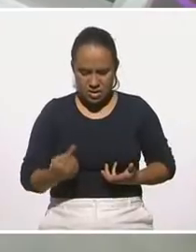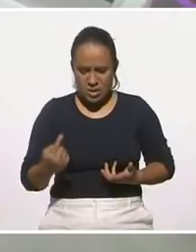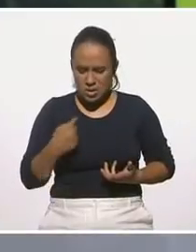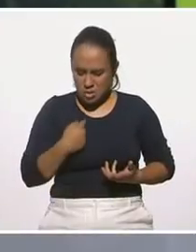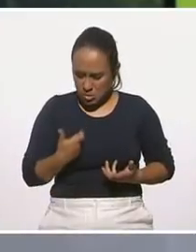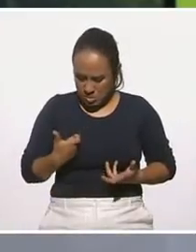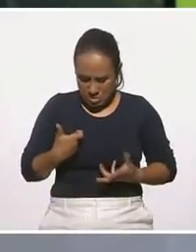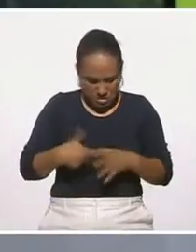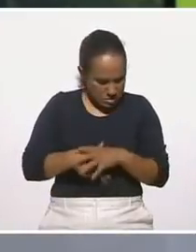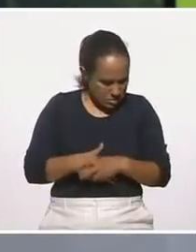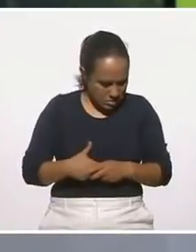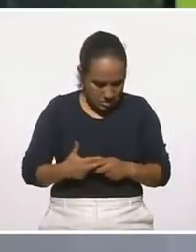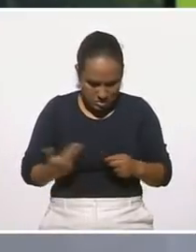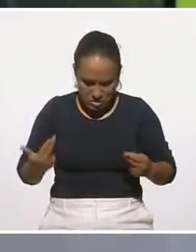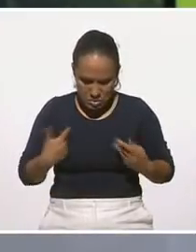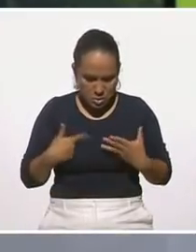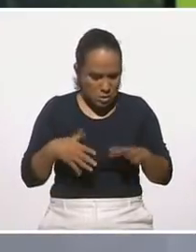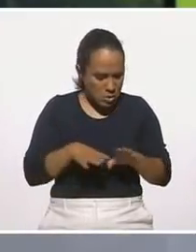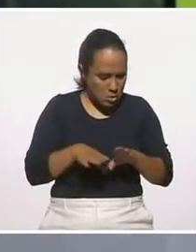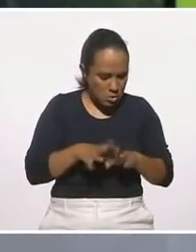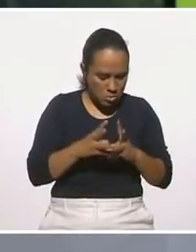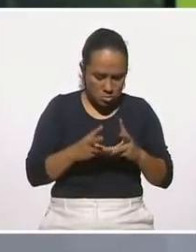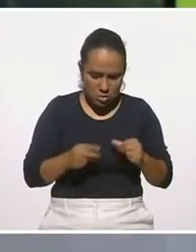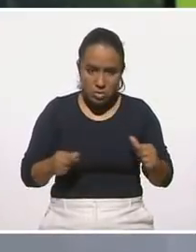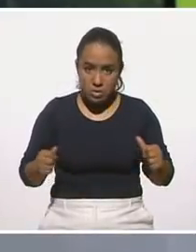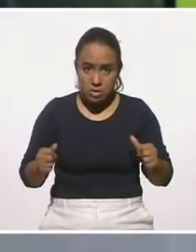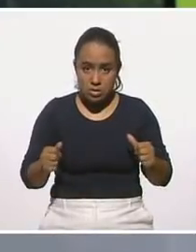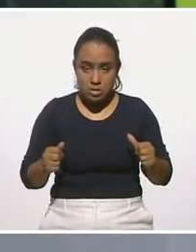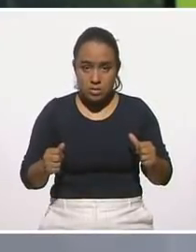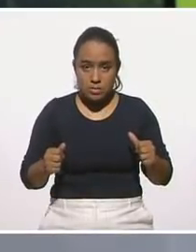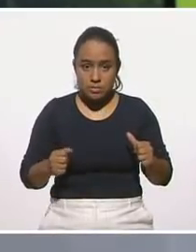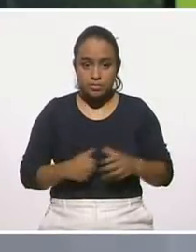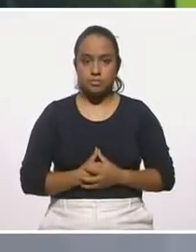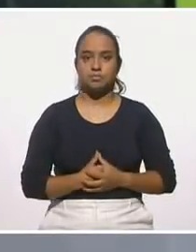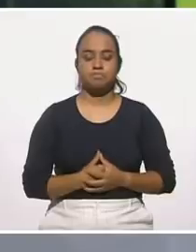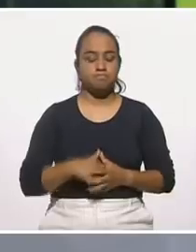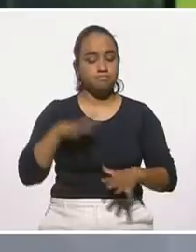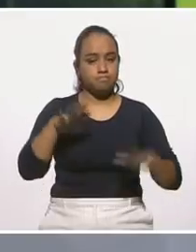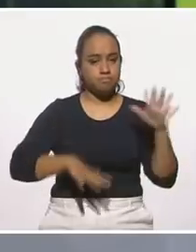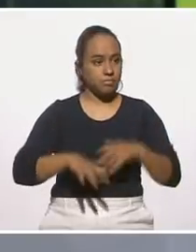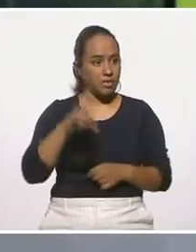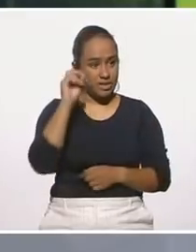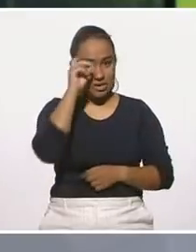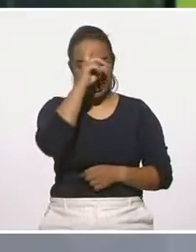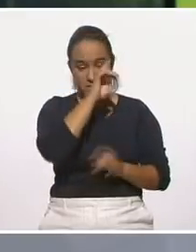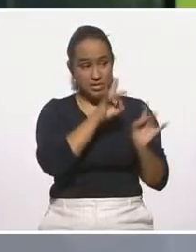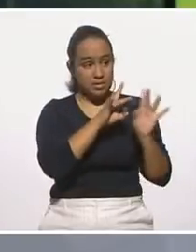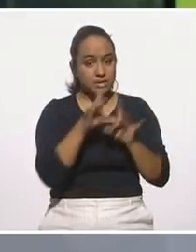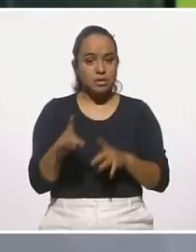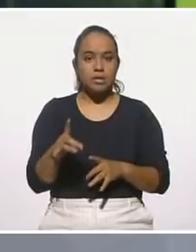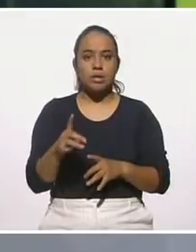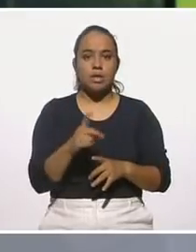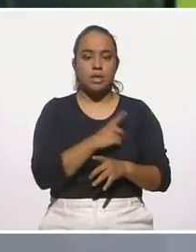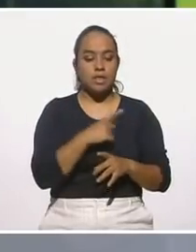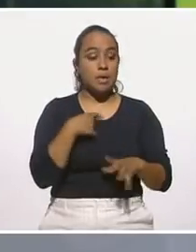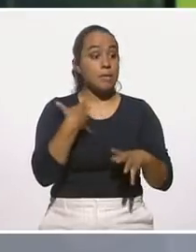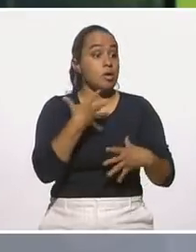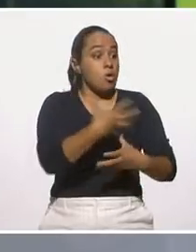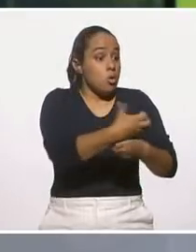la bolsa, no sé, bueno, cómo lo voy a resolver, y creo que también ante adversidades, también la capacidad de soltar,